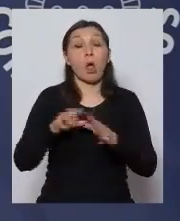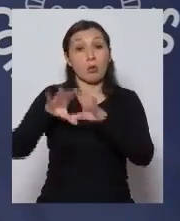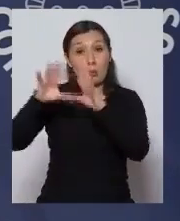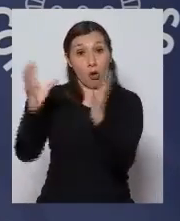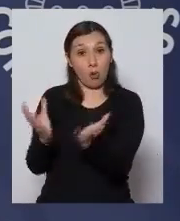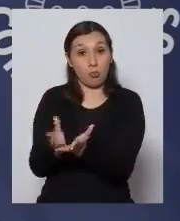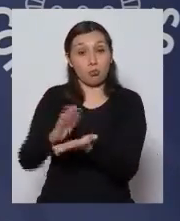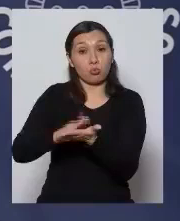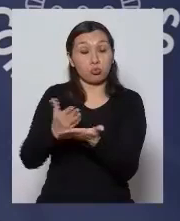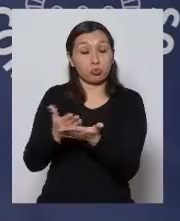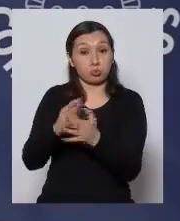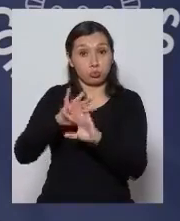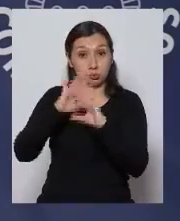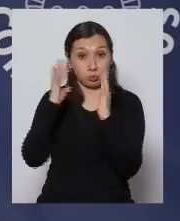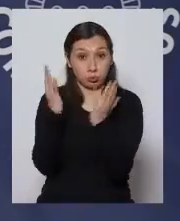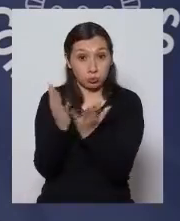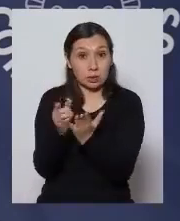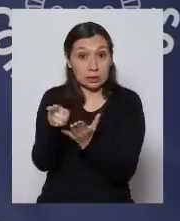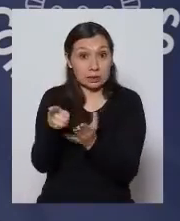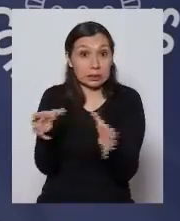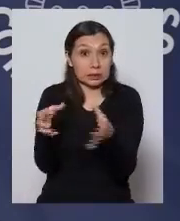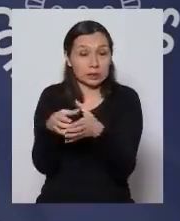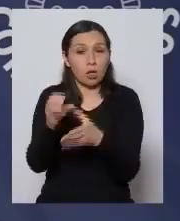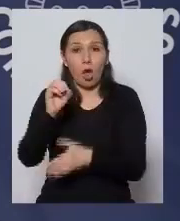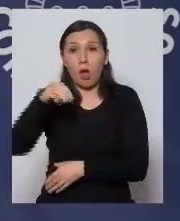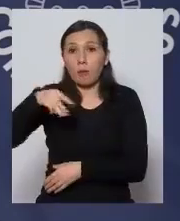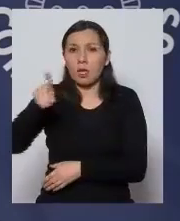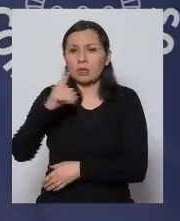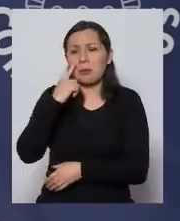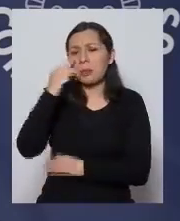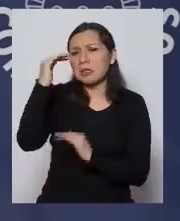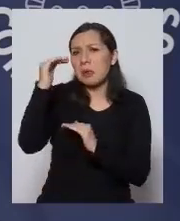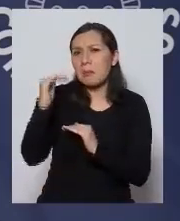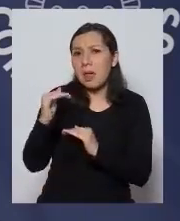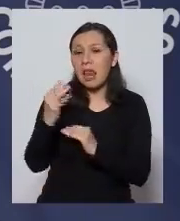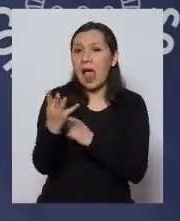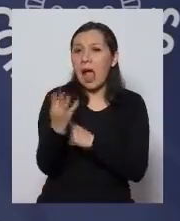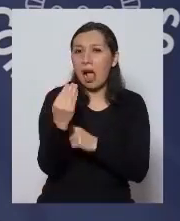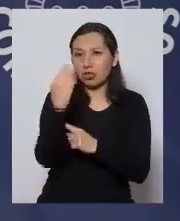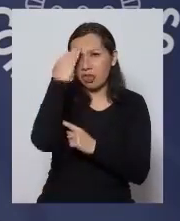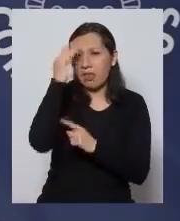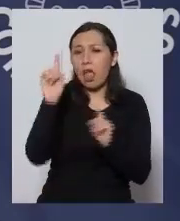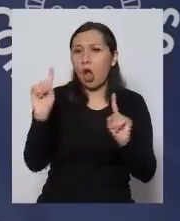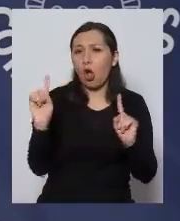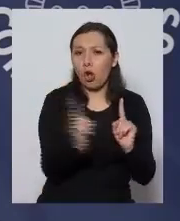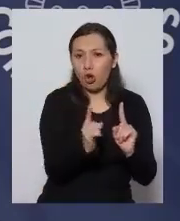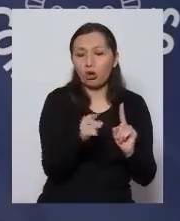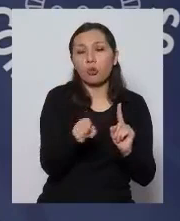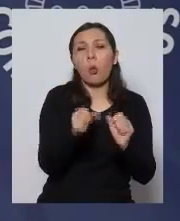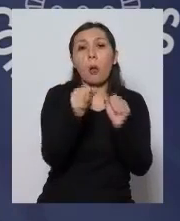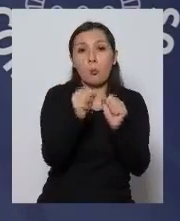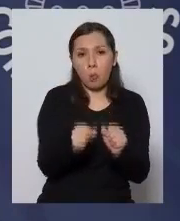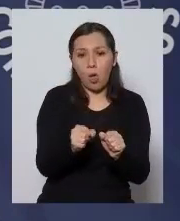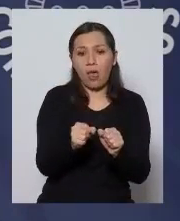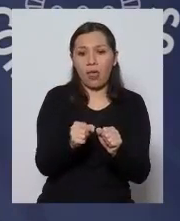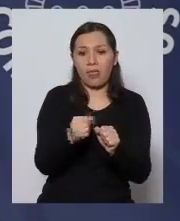incluso está revisando con una perspectiva a la baja de estos 14 días como el periodo de